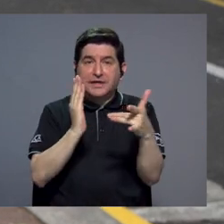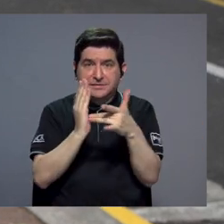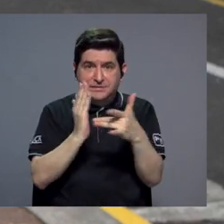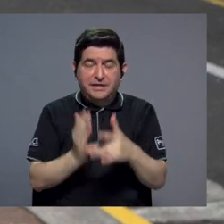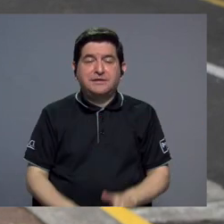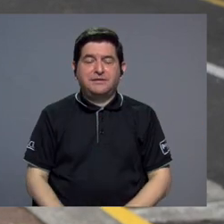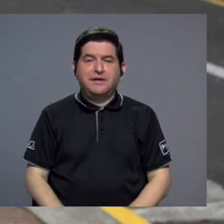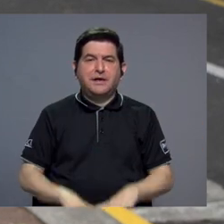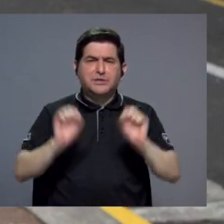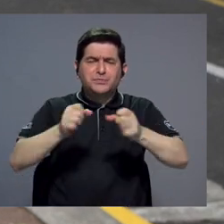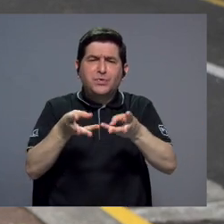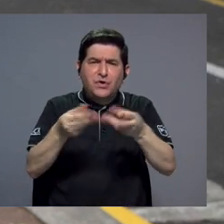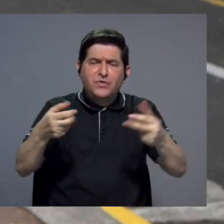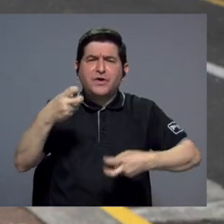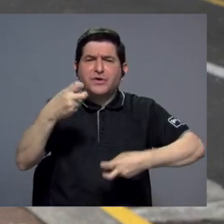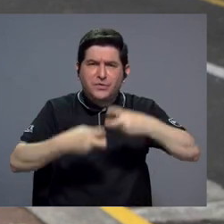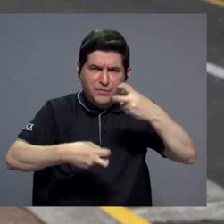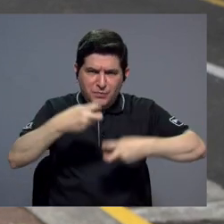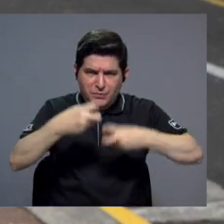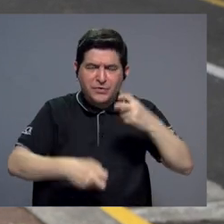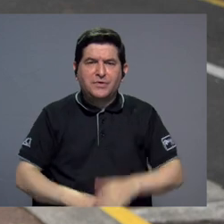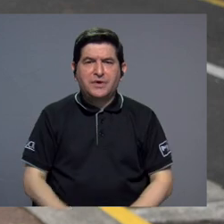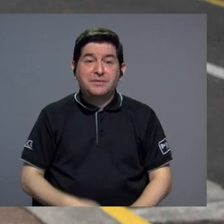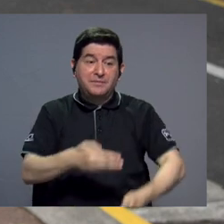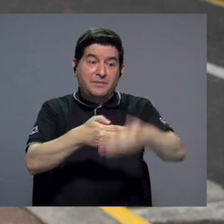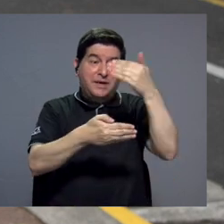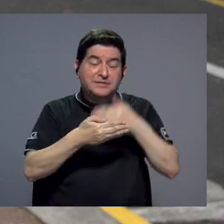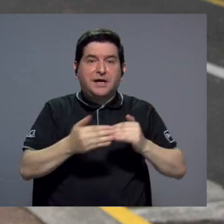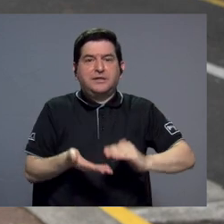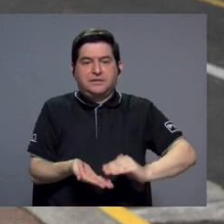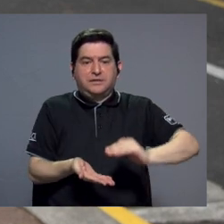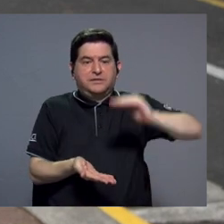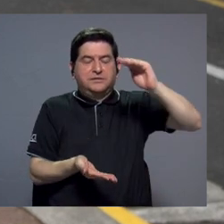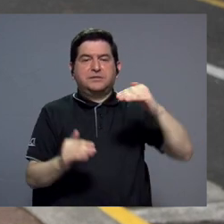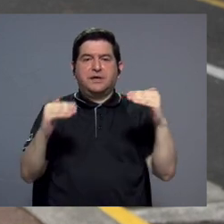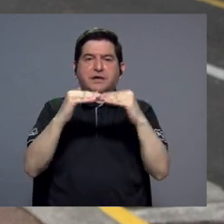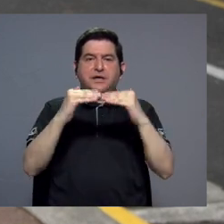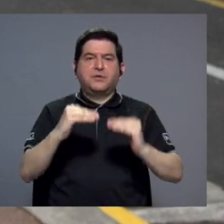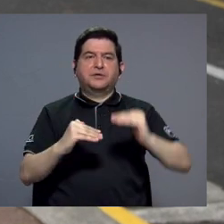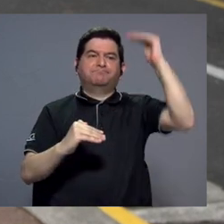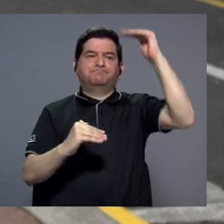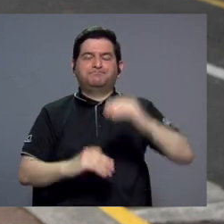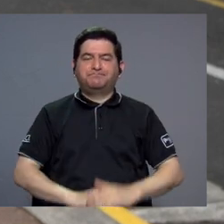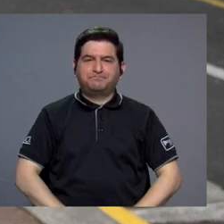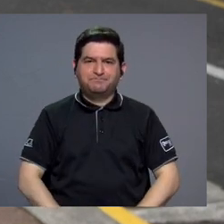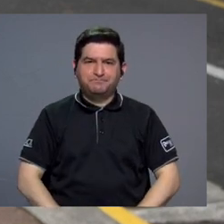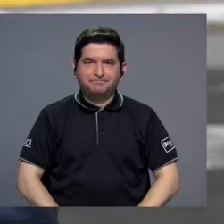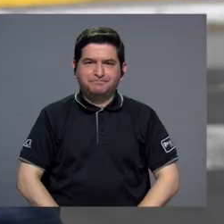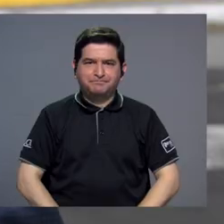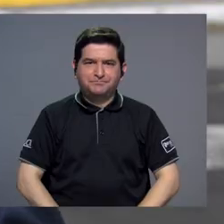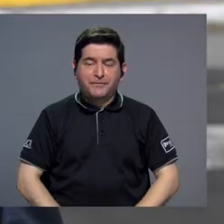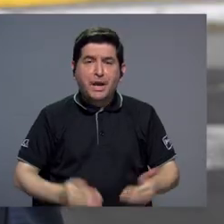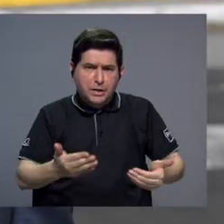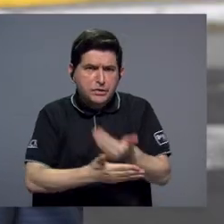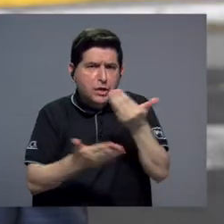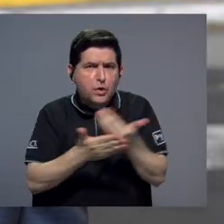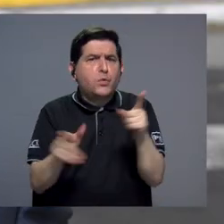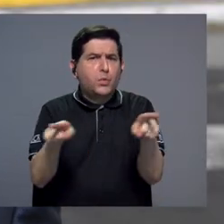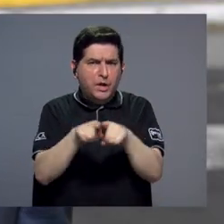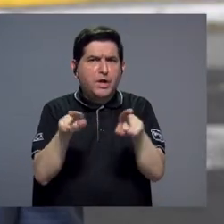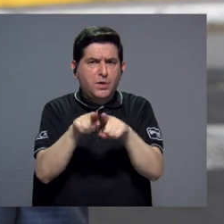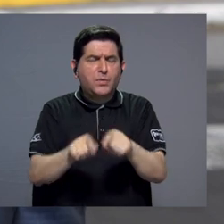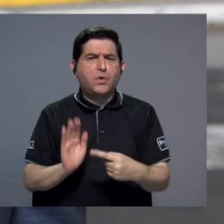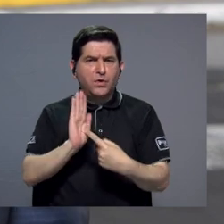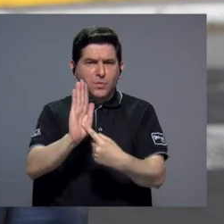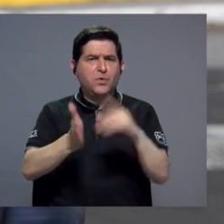técnicas afines para resolver dificultades antes de que escalen a instancias superiores. Entre las novedades,